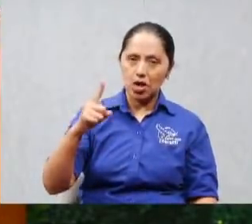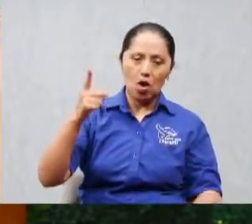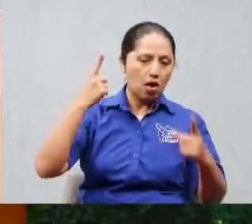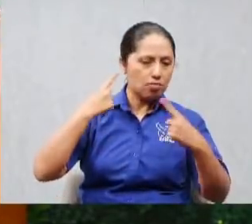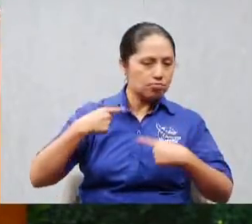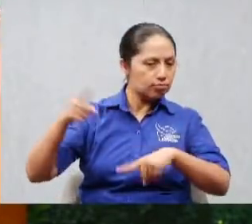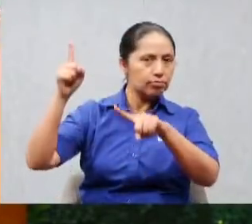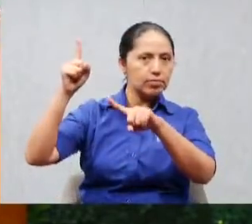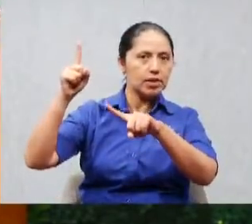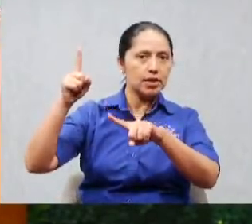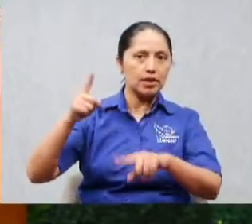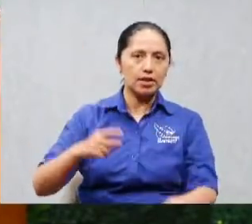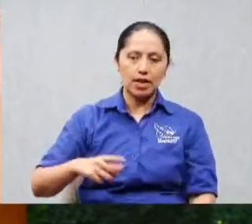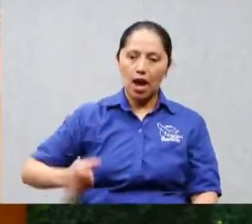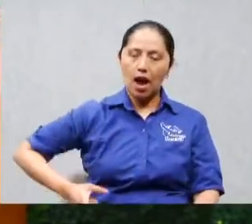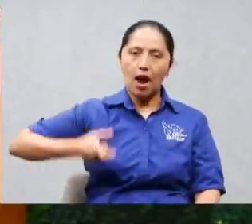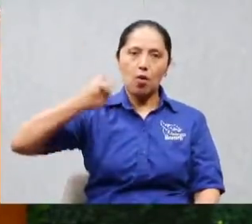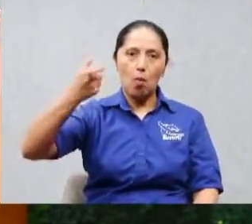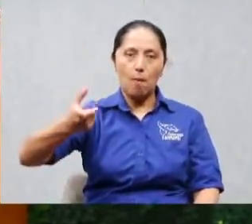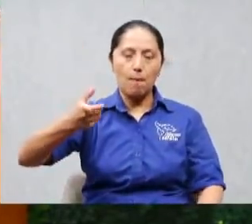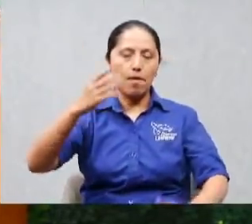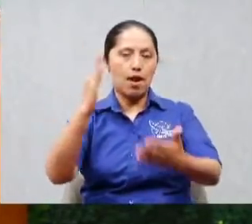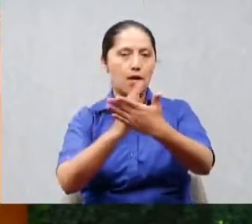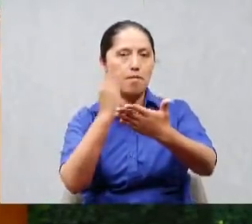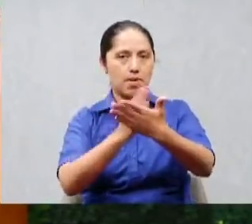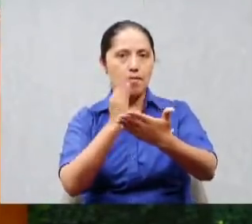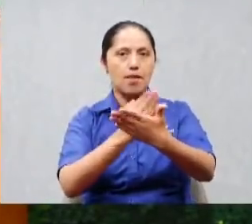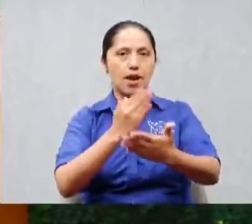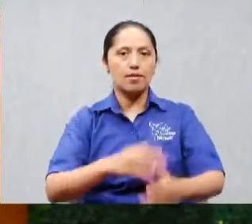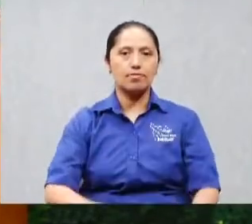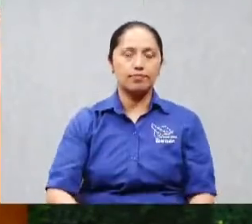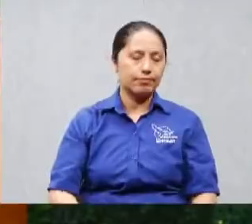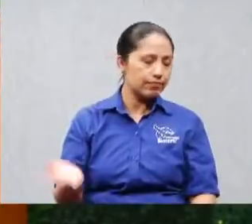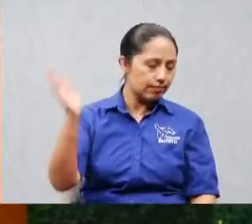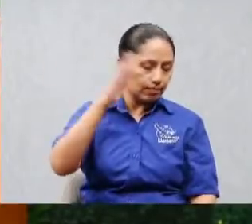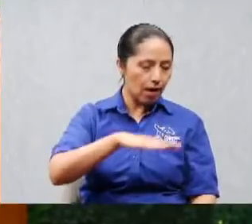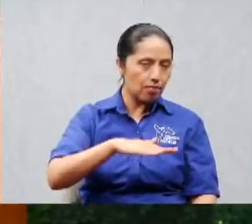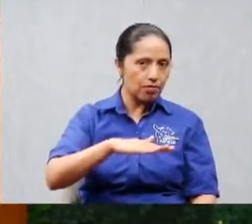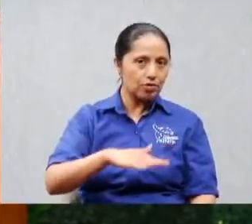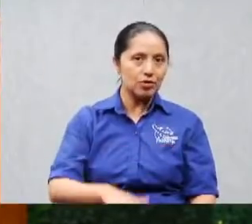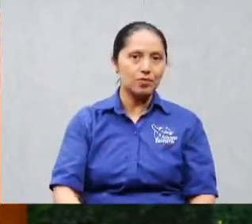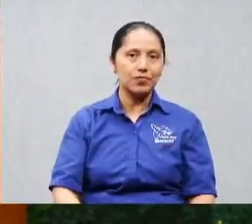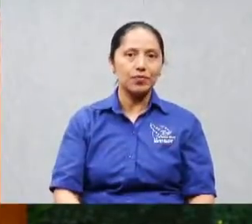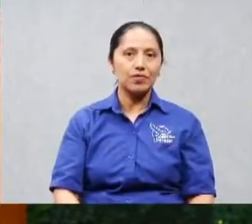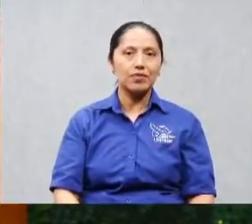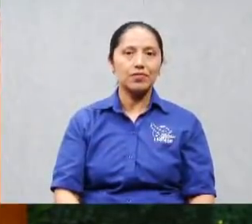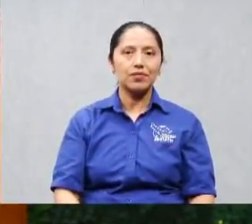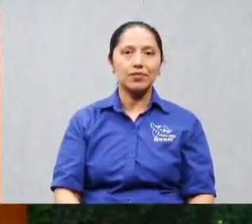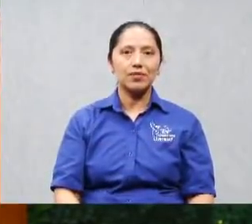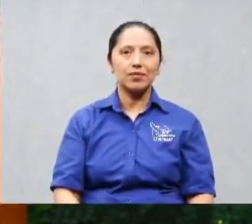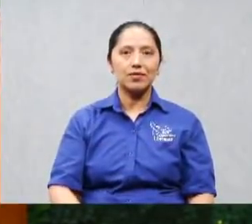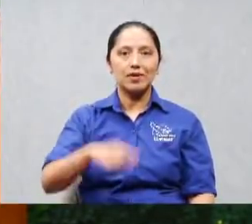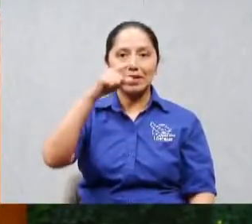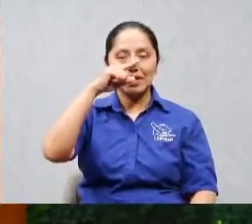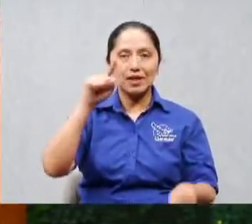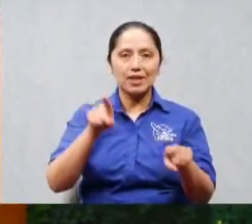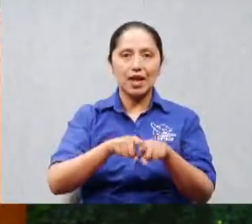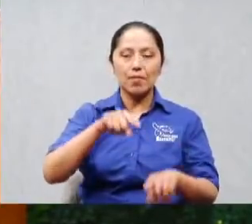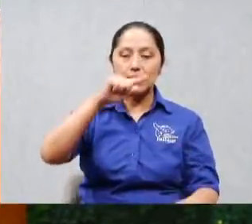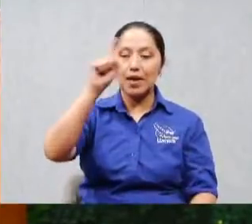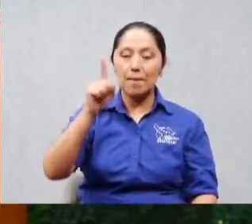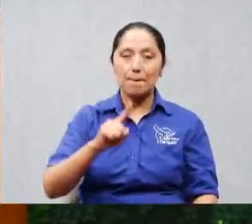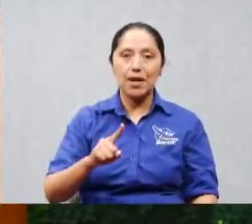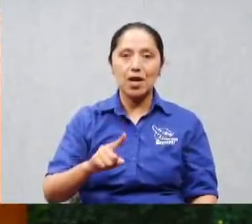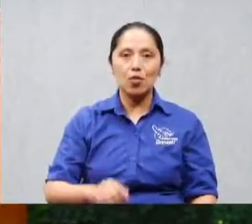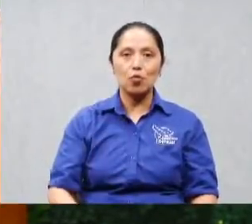brillaba entonces vamos pues y que libro me aconseja el